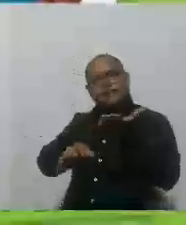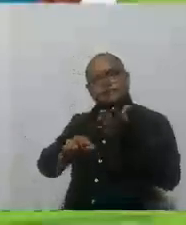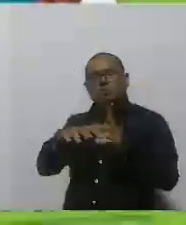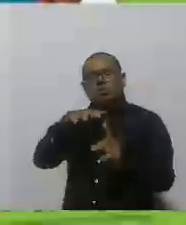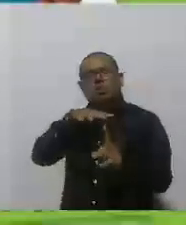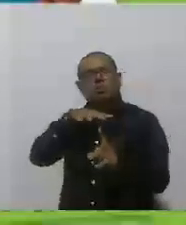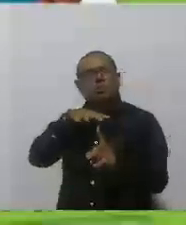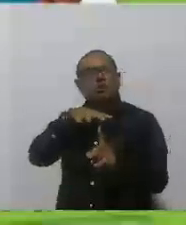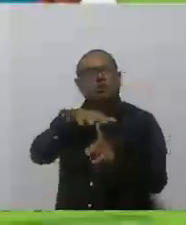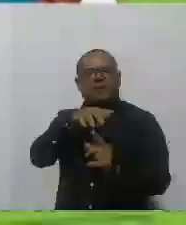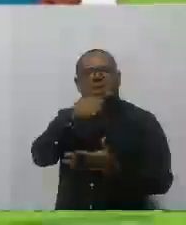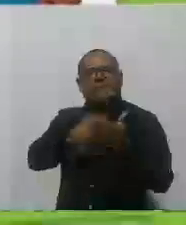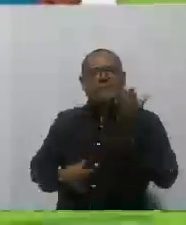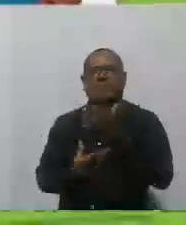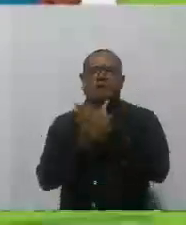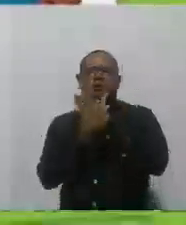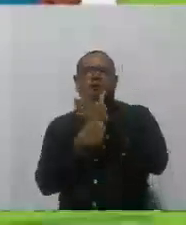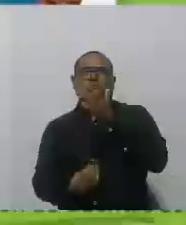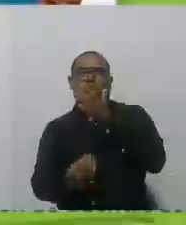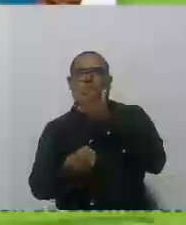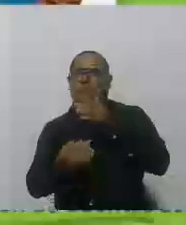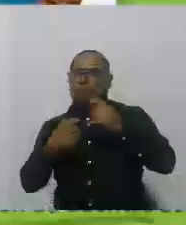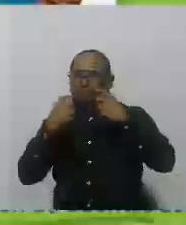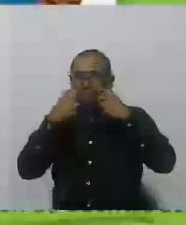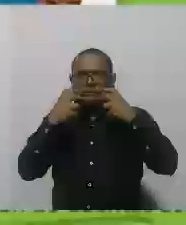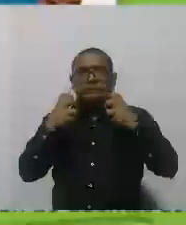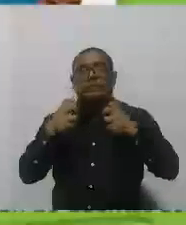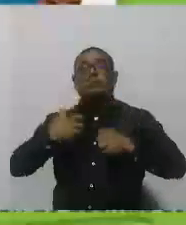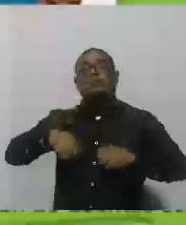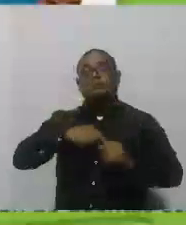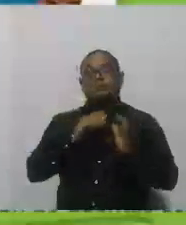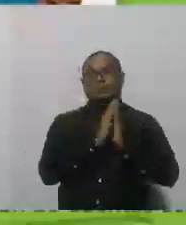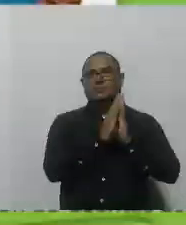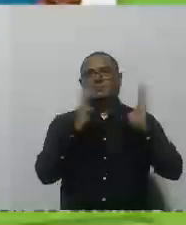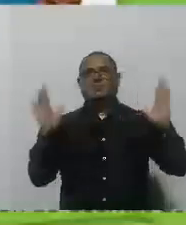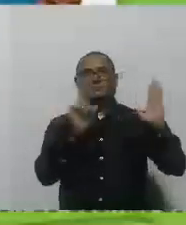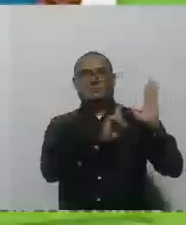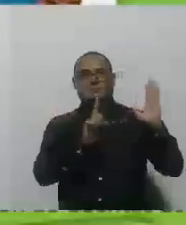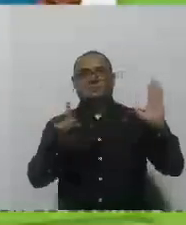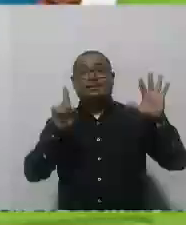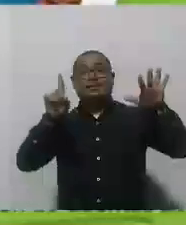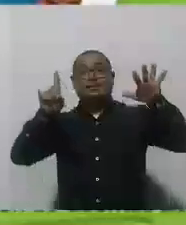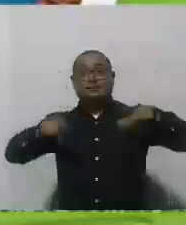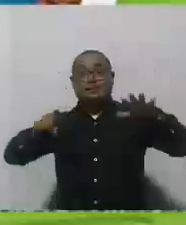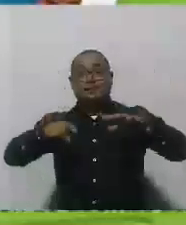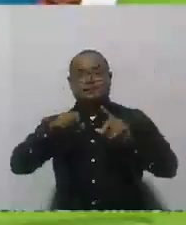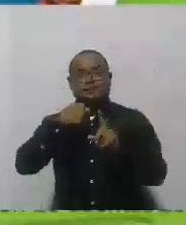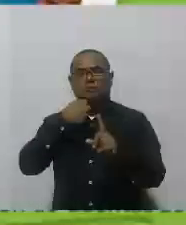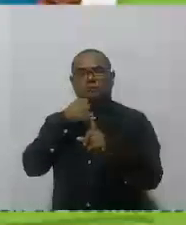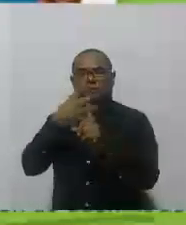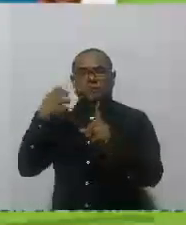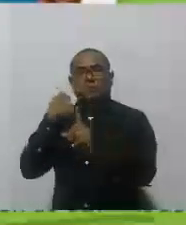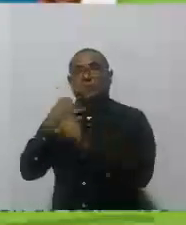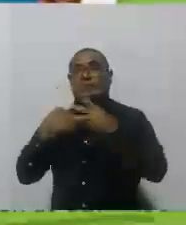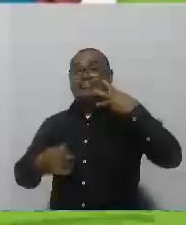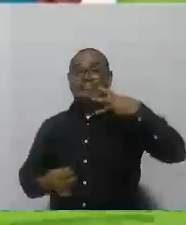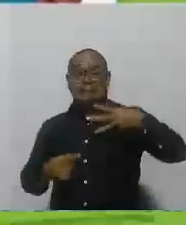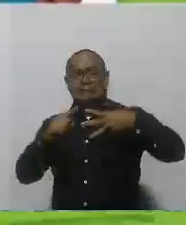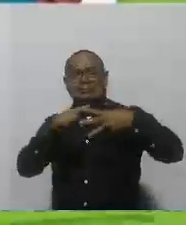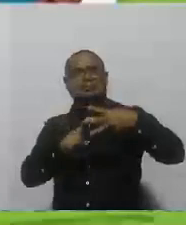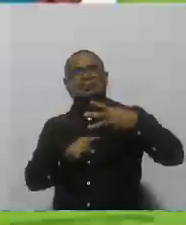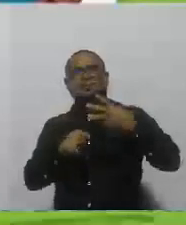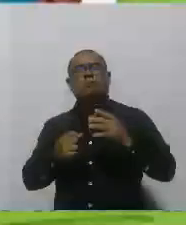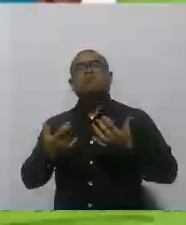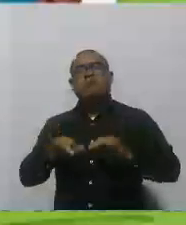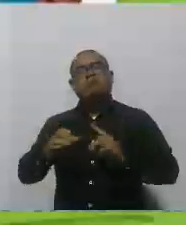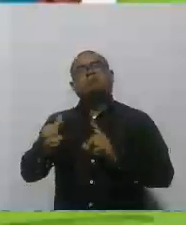de la pobreza extrema en la ciudad y en este semestre del año queremos compartir tres impactos importantes conseguidos